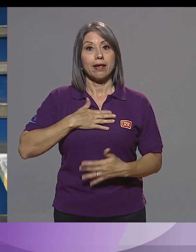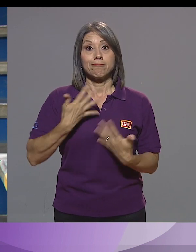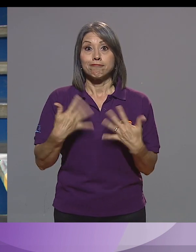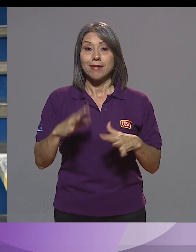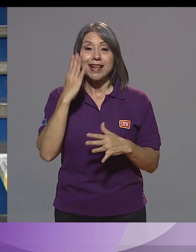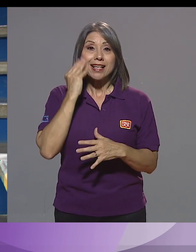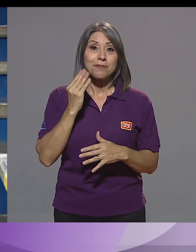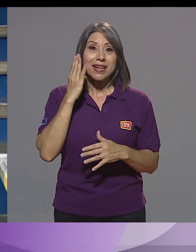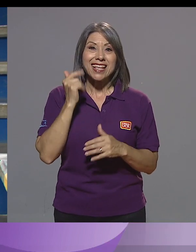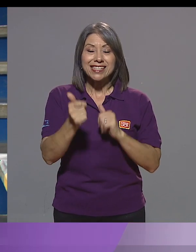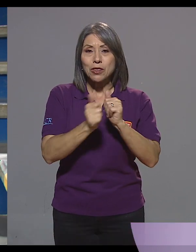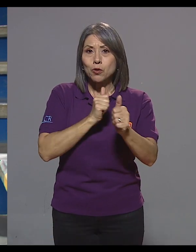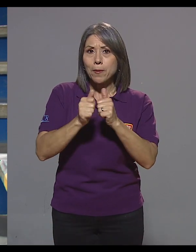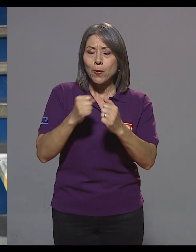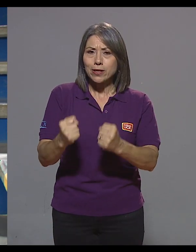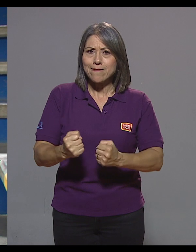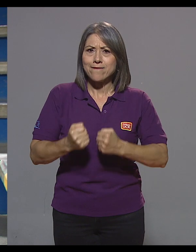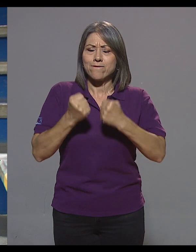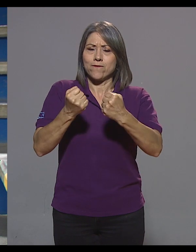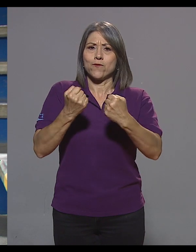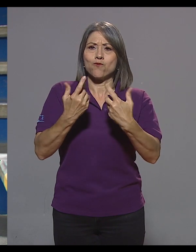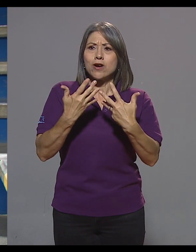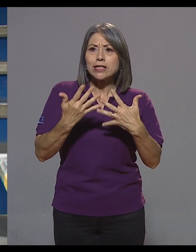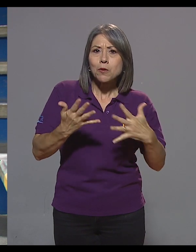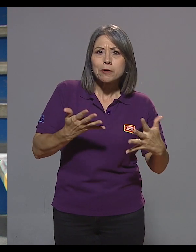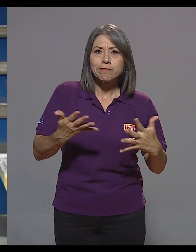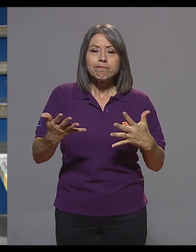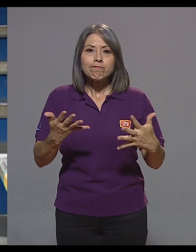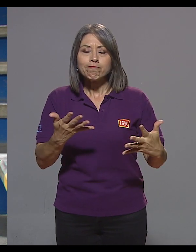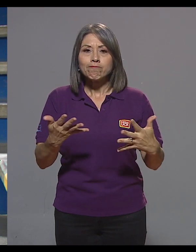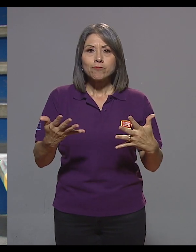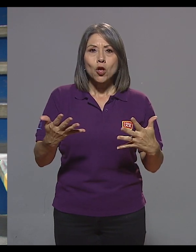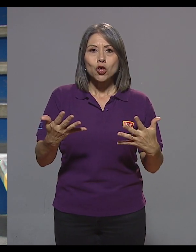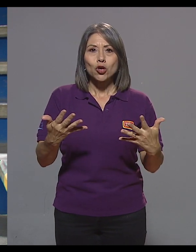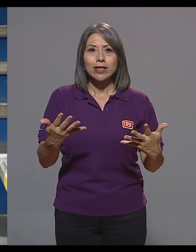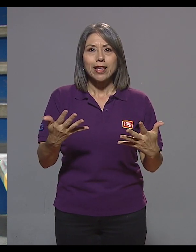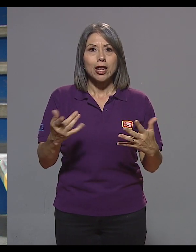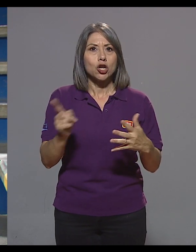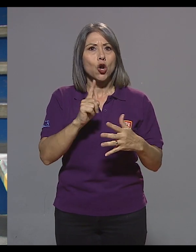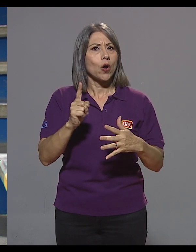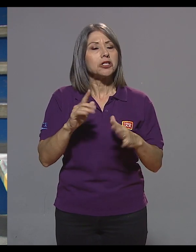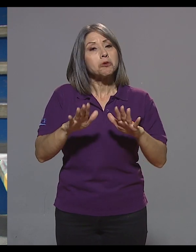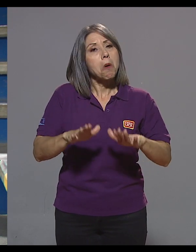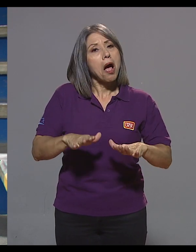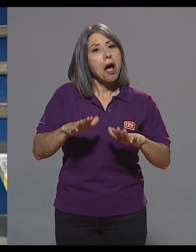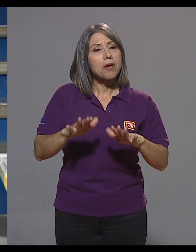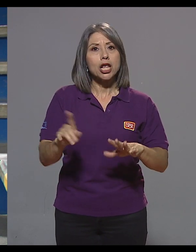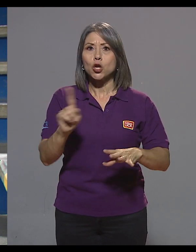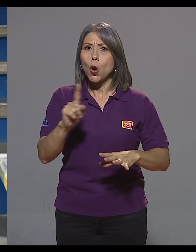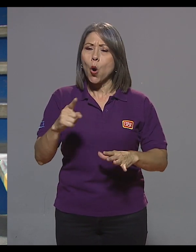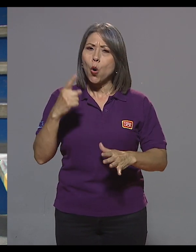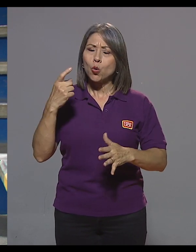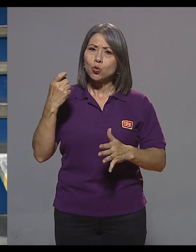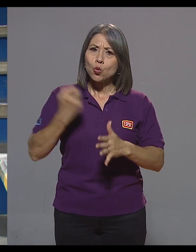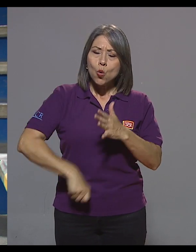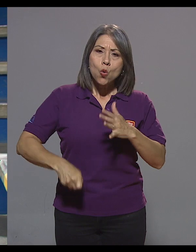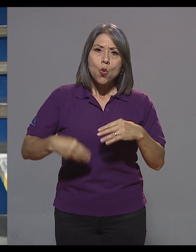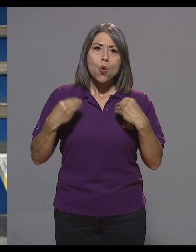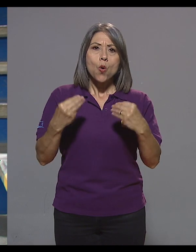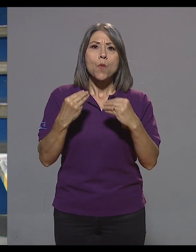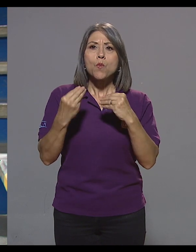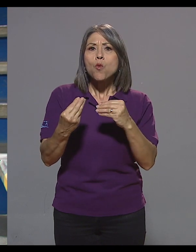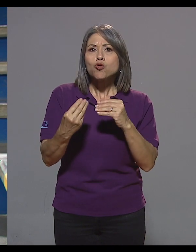de un deporte de choque, donde más bien no es suave, sino mucho